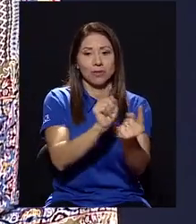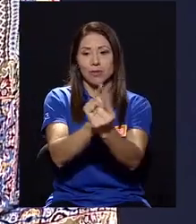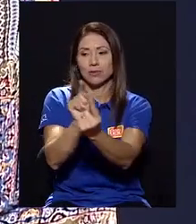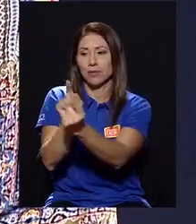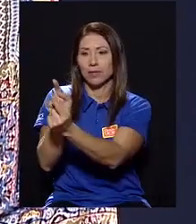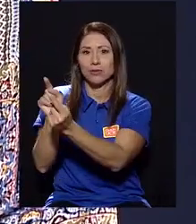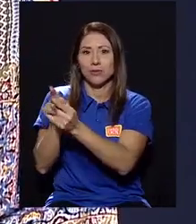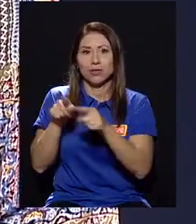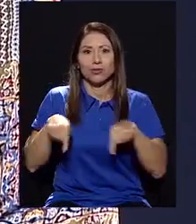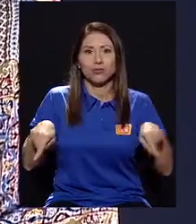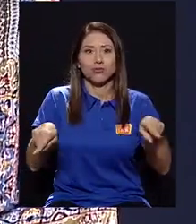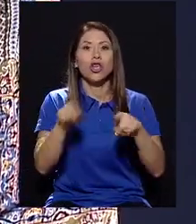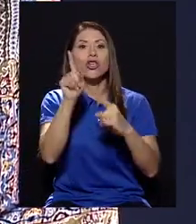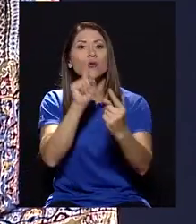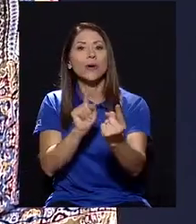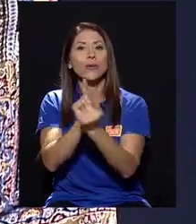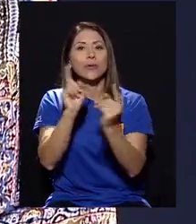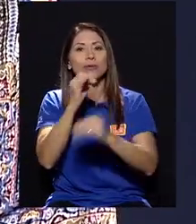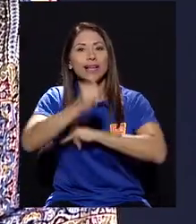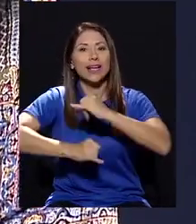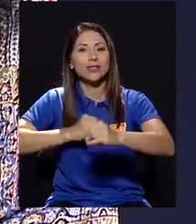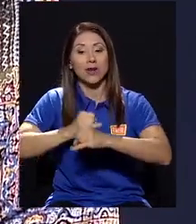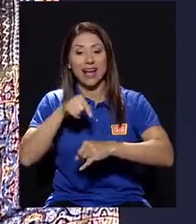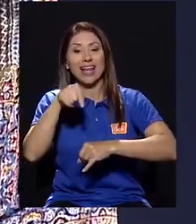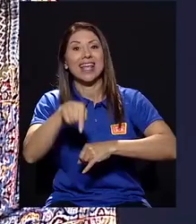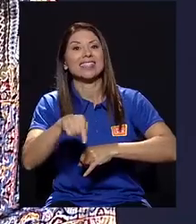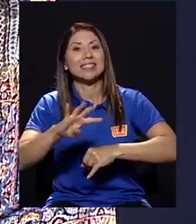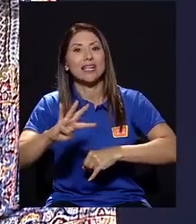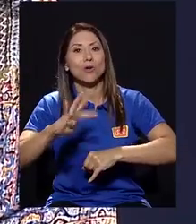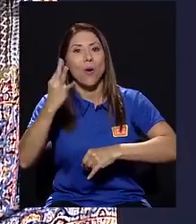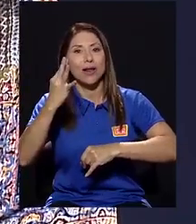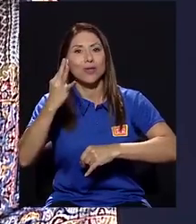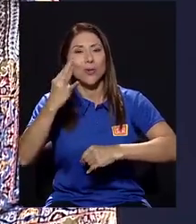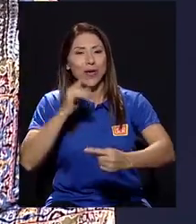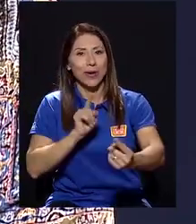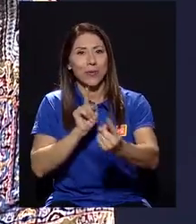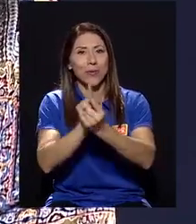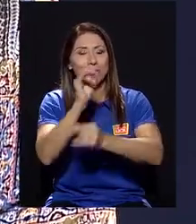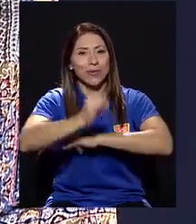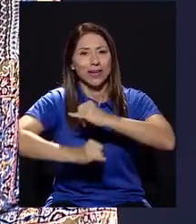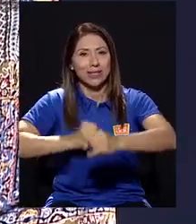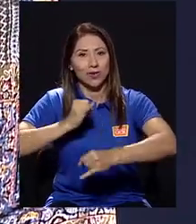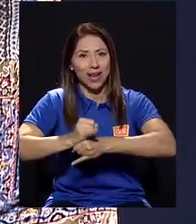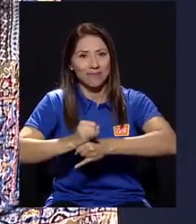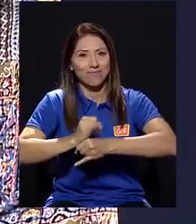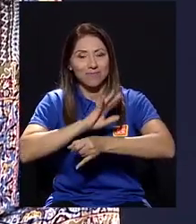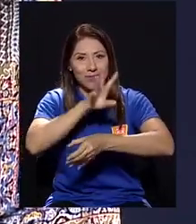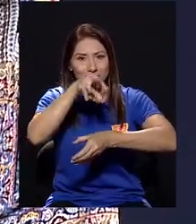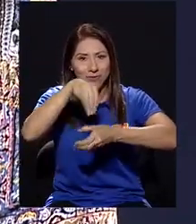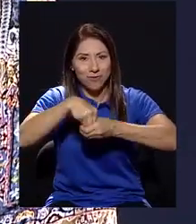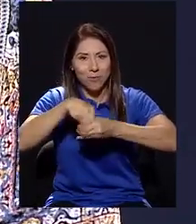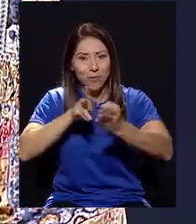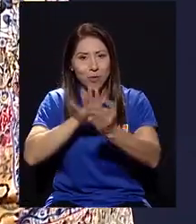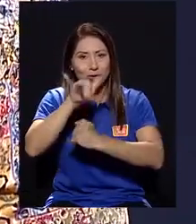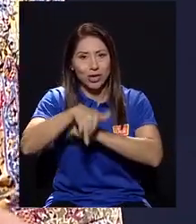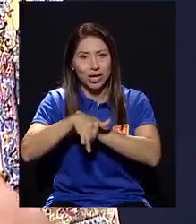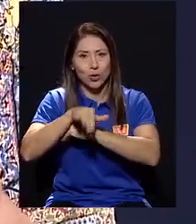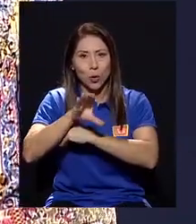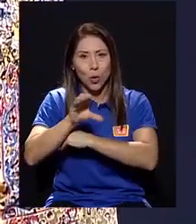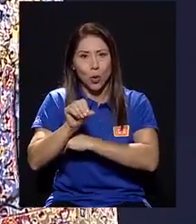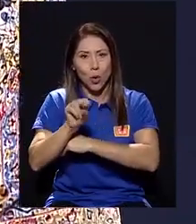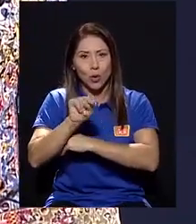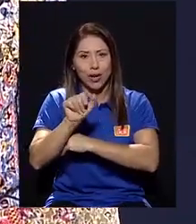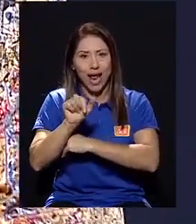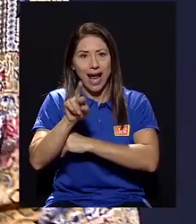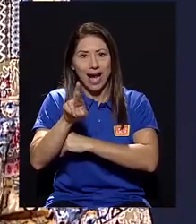el encuentro internacional. Este encuentro internacional va a ser el cuarto. Y el cuarto entra dentro del proyecto de CONARE, porque fue